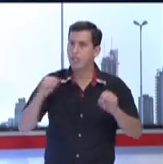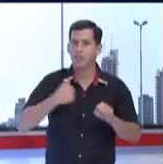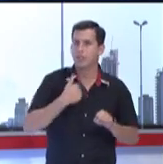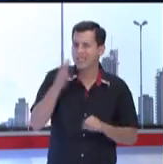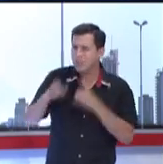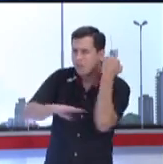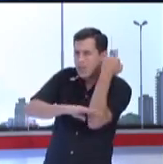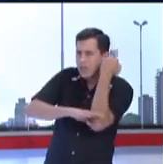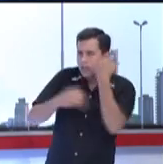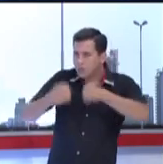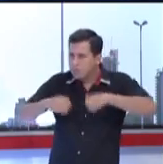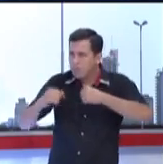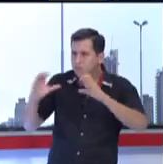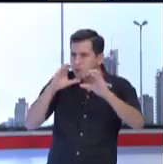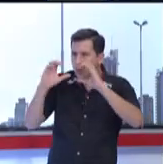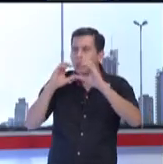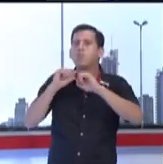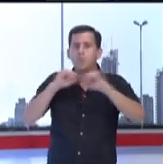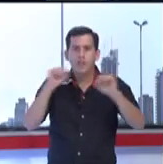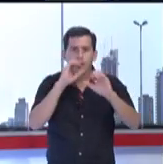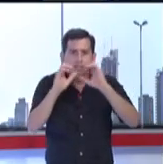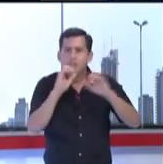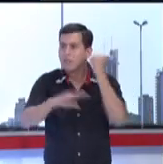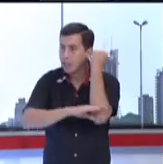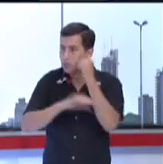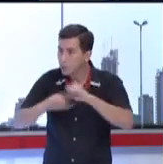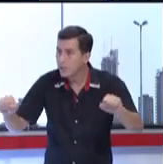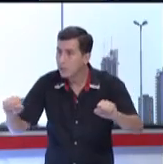elementos básicos para poder comunicarse de esta manera.